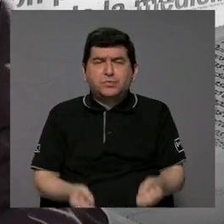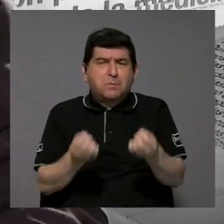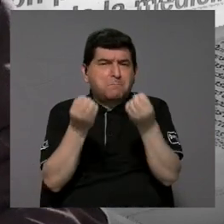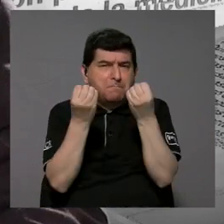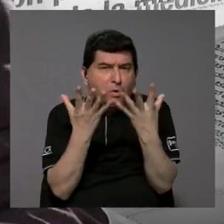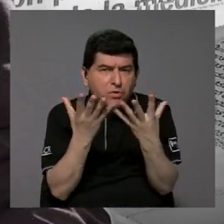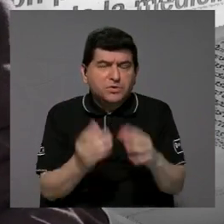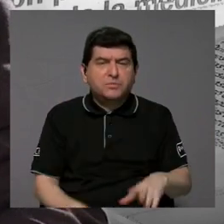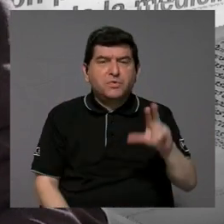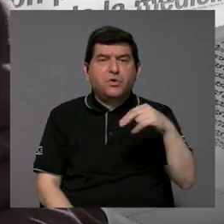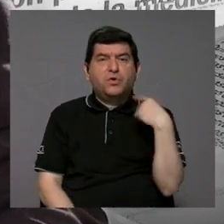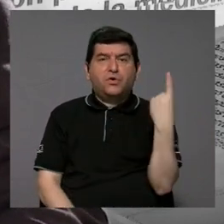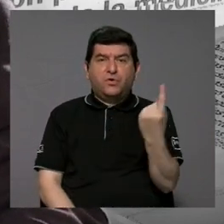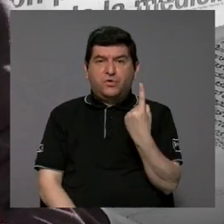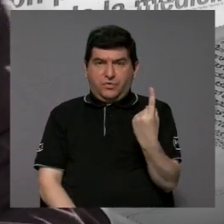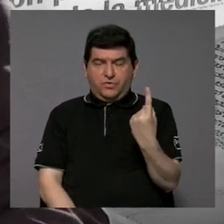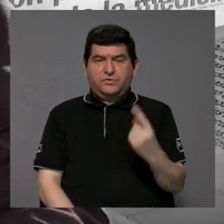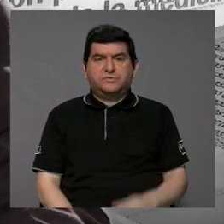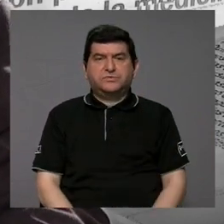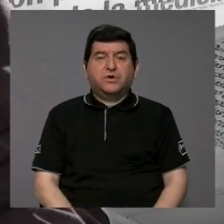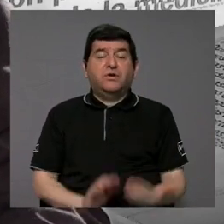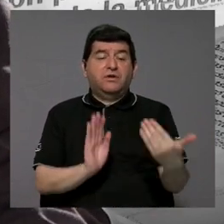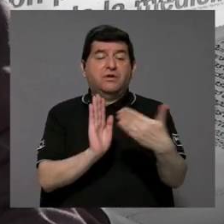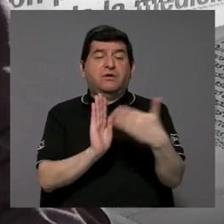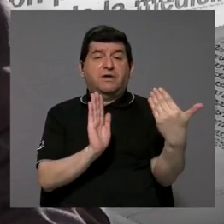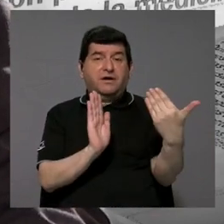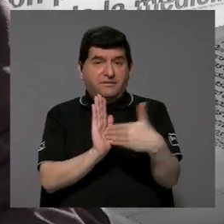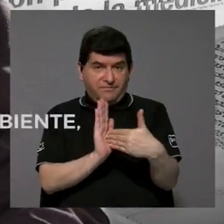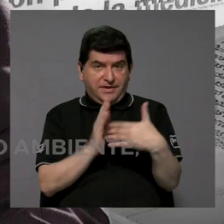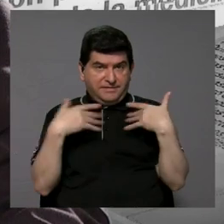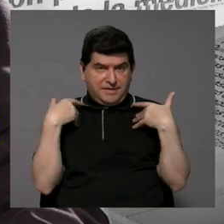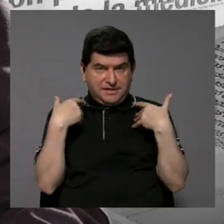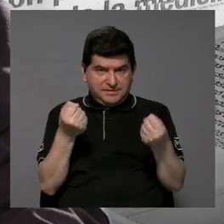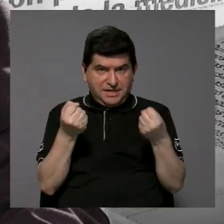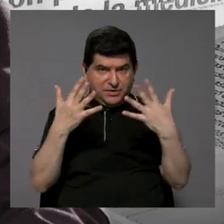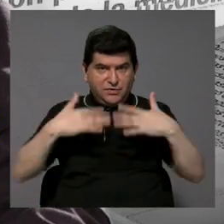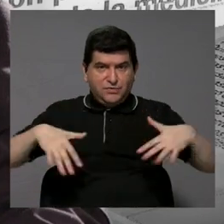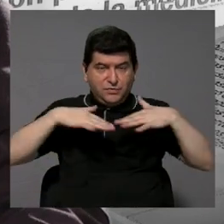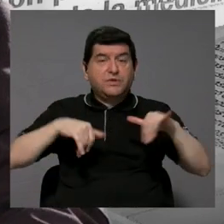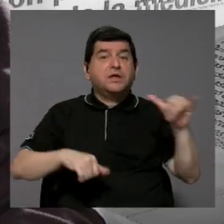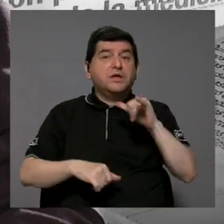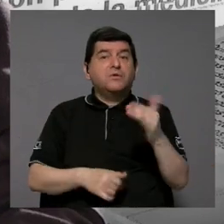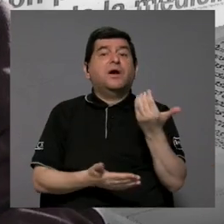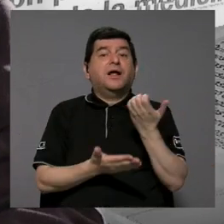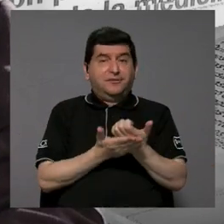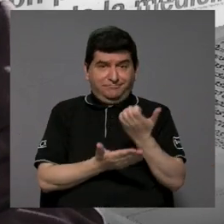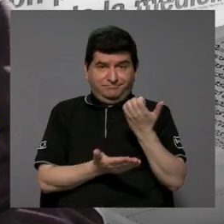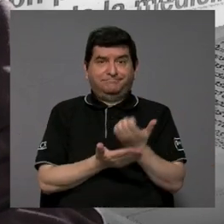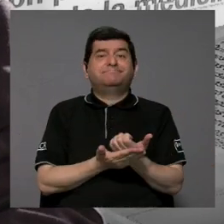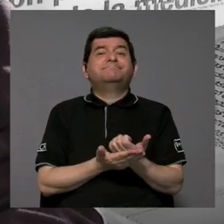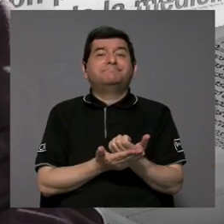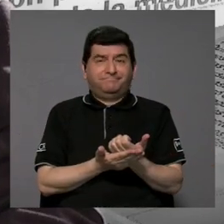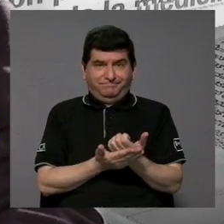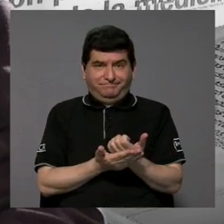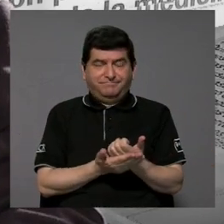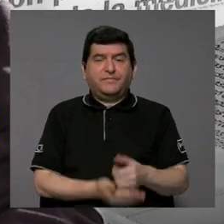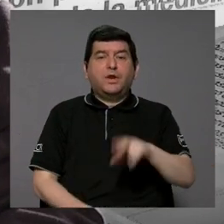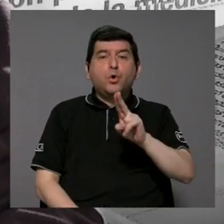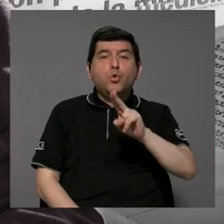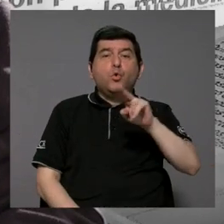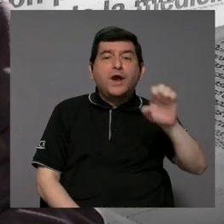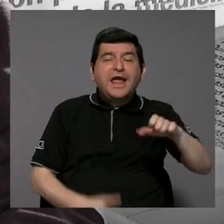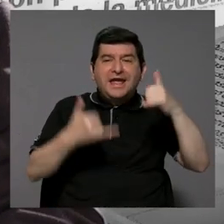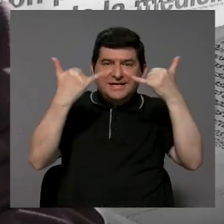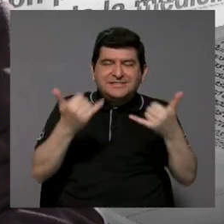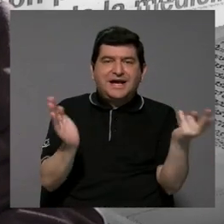afecta en salud o ambiente, sino también en la parte económica. Y de hecho la Unión Europea ya